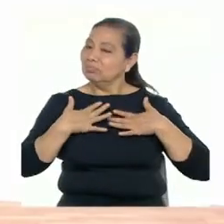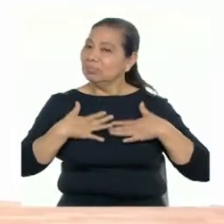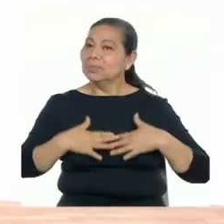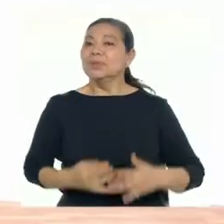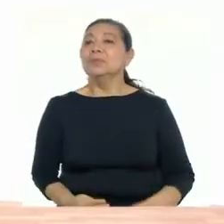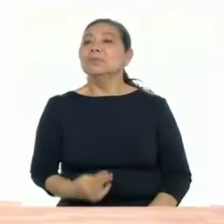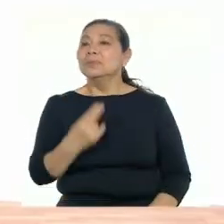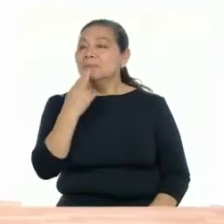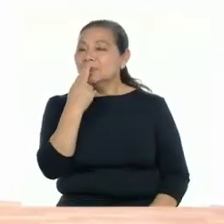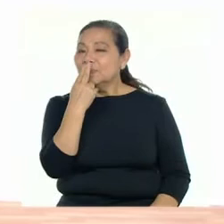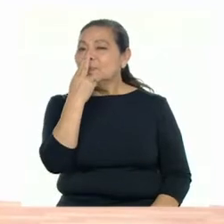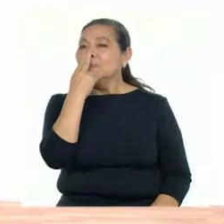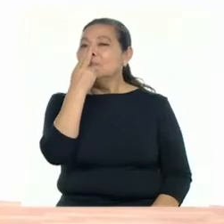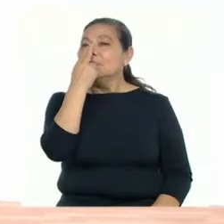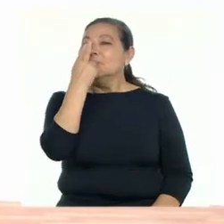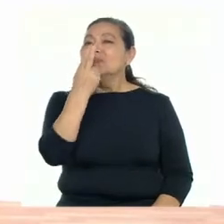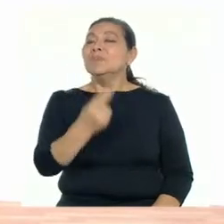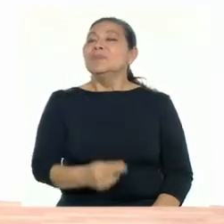¡Respiramos!